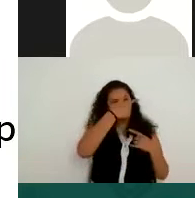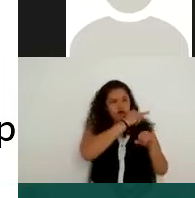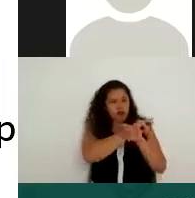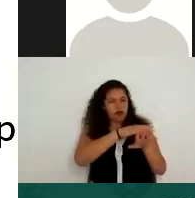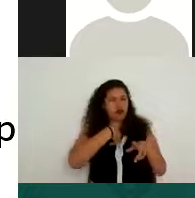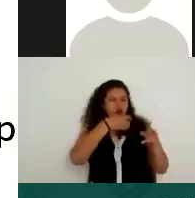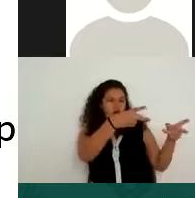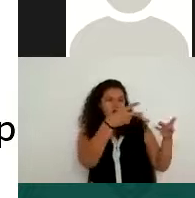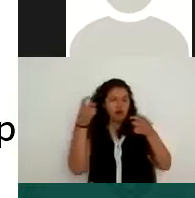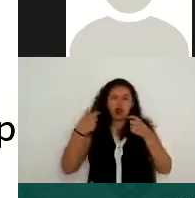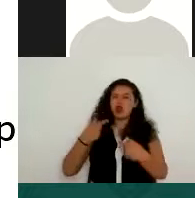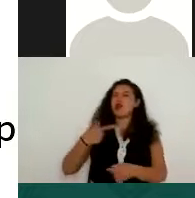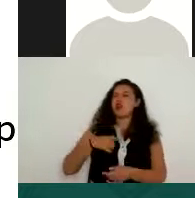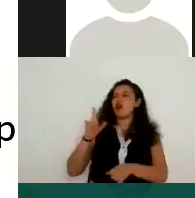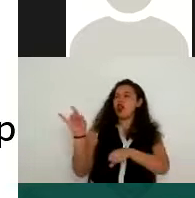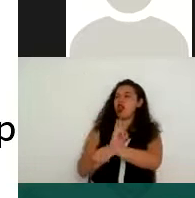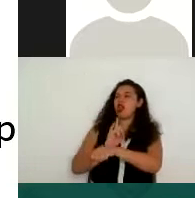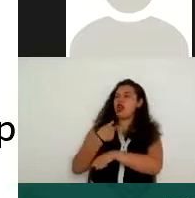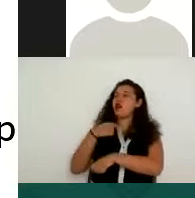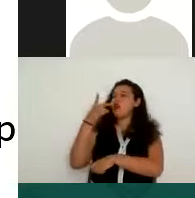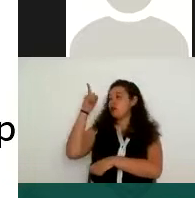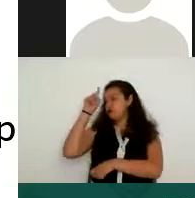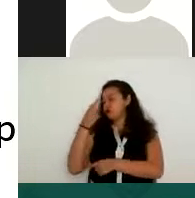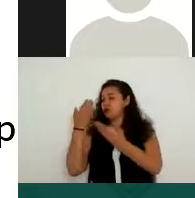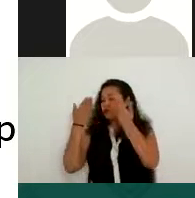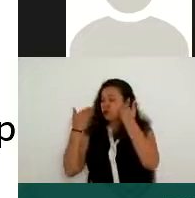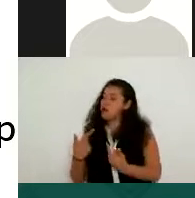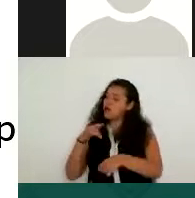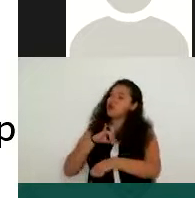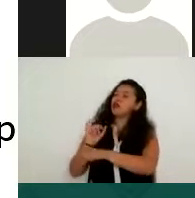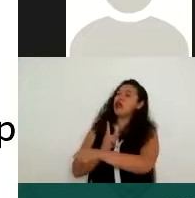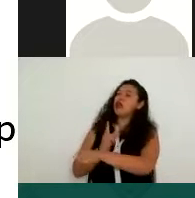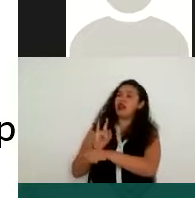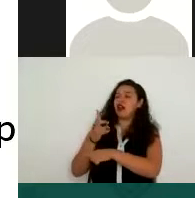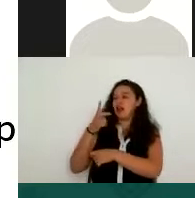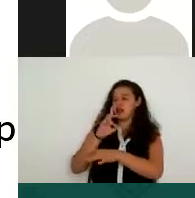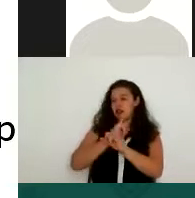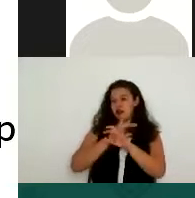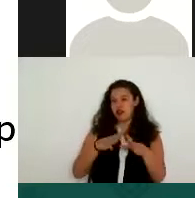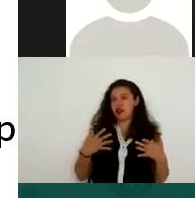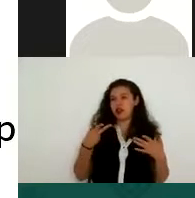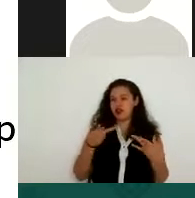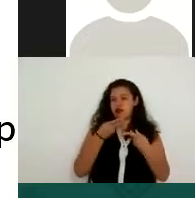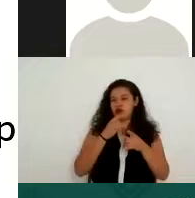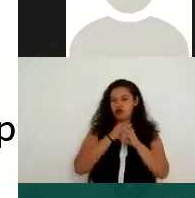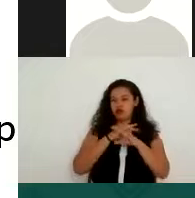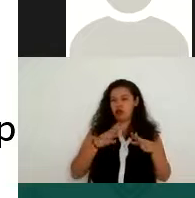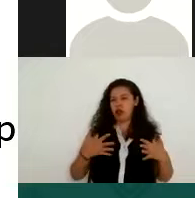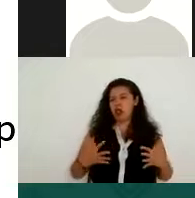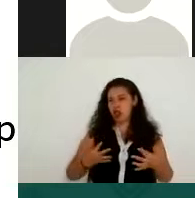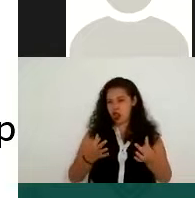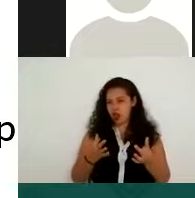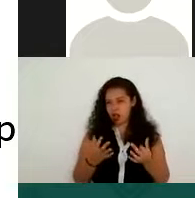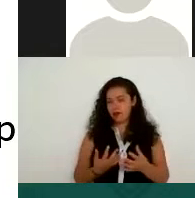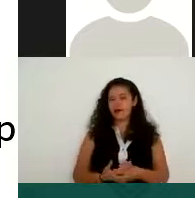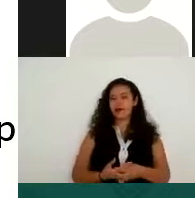esta información. A eso precisamente se refiere la sensibilidad de este tipo de datos. En el año 2018, el Instituto Nacional